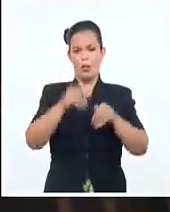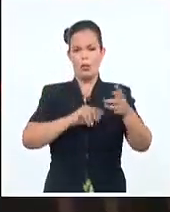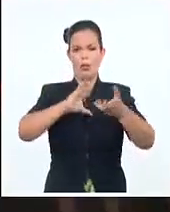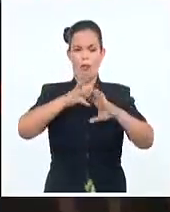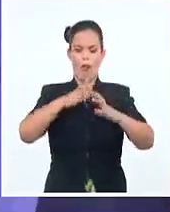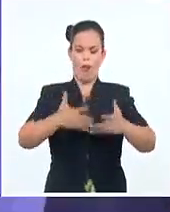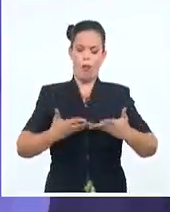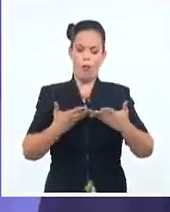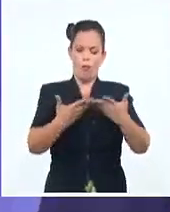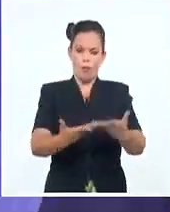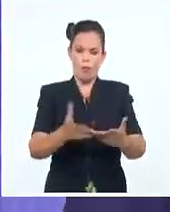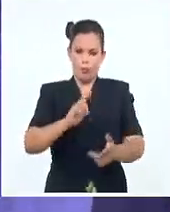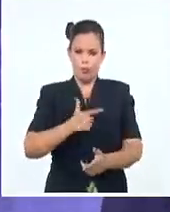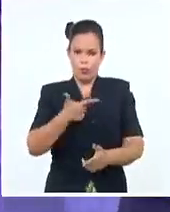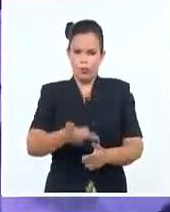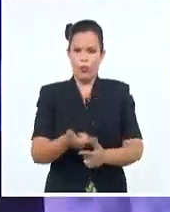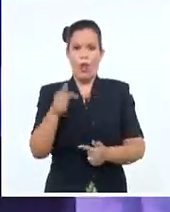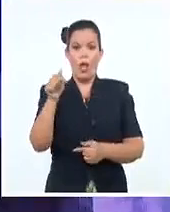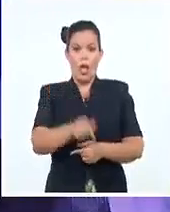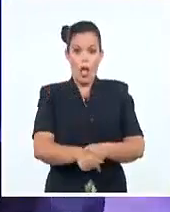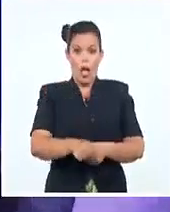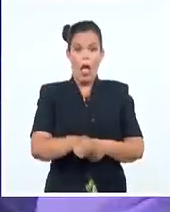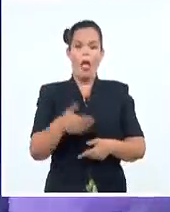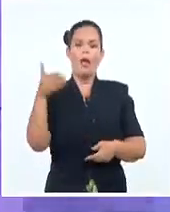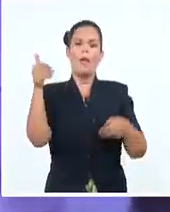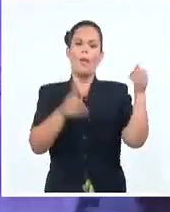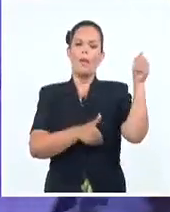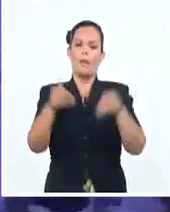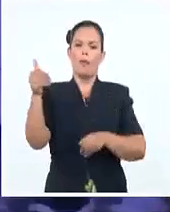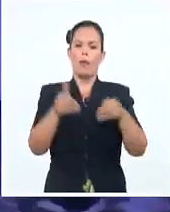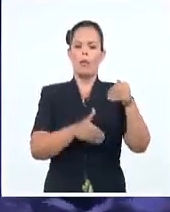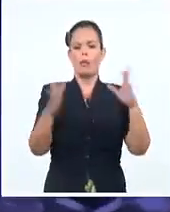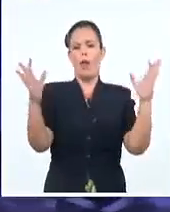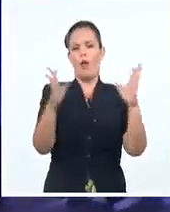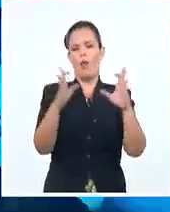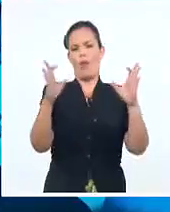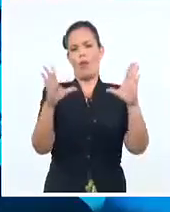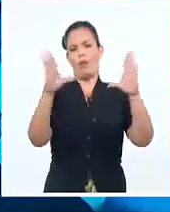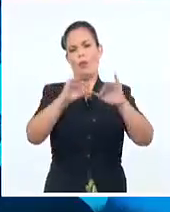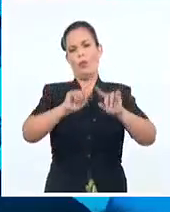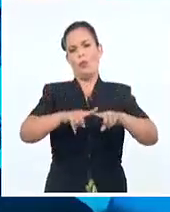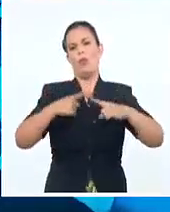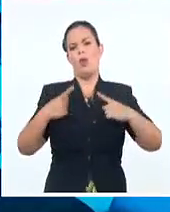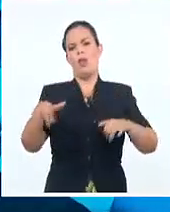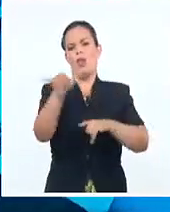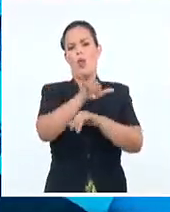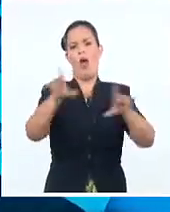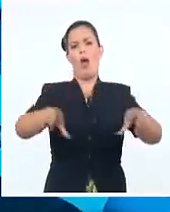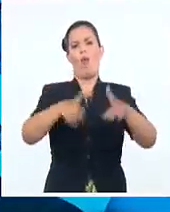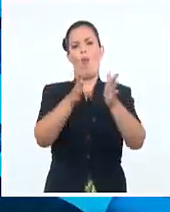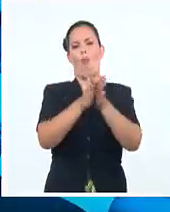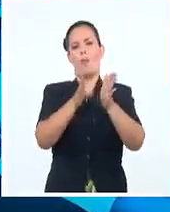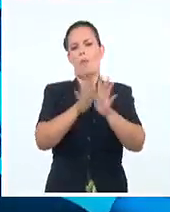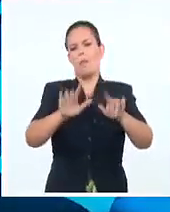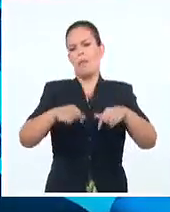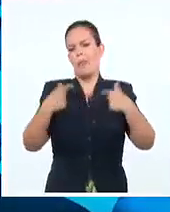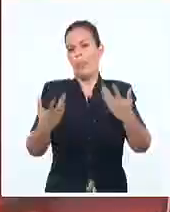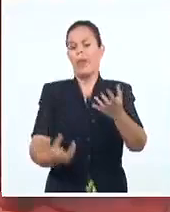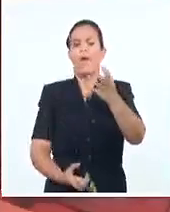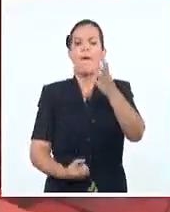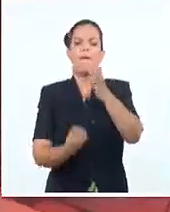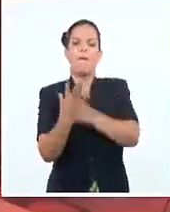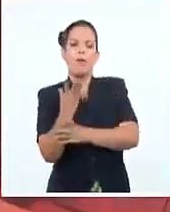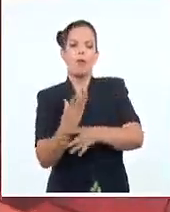.G. Estuvieron entre los que pusieron sabor a esta fiesta para celebrar el cumpleaños de un colectivo que posee una sonoridad y identidad